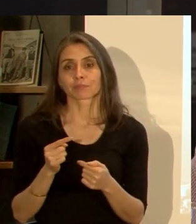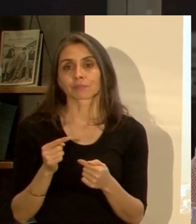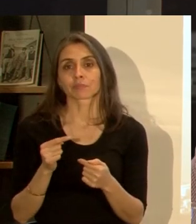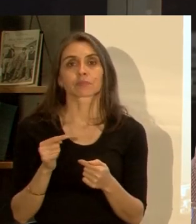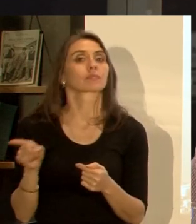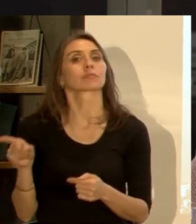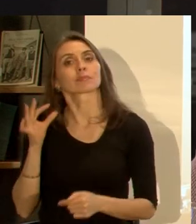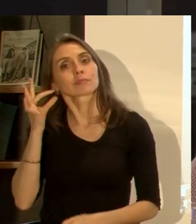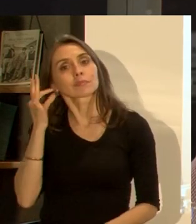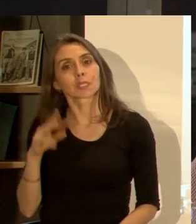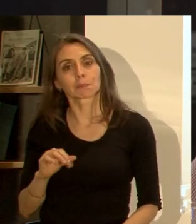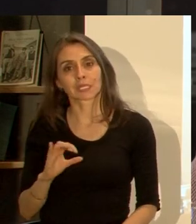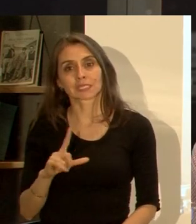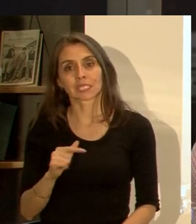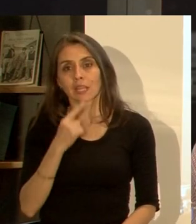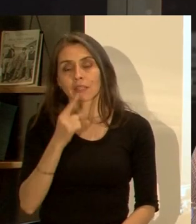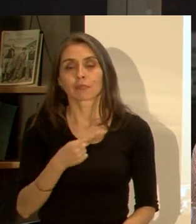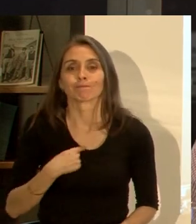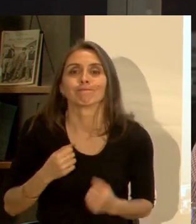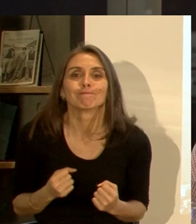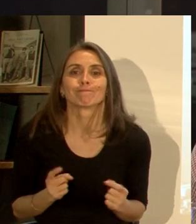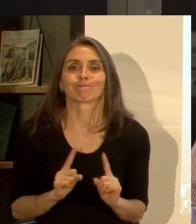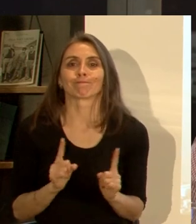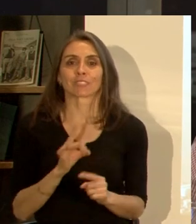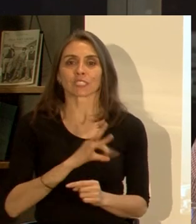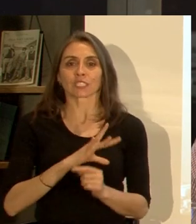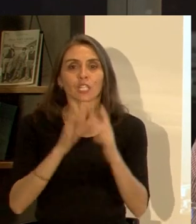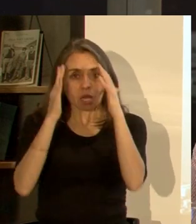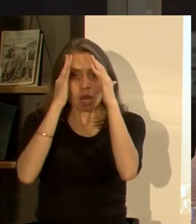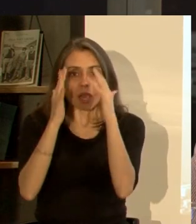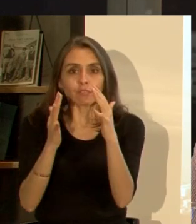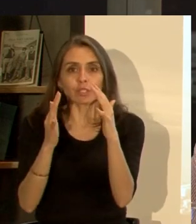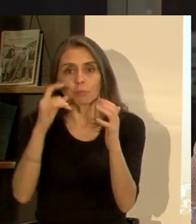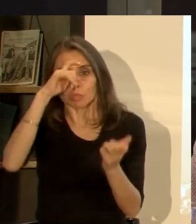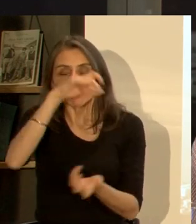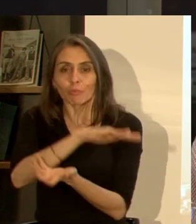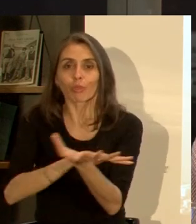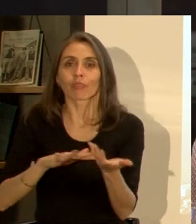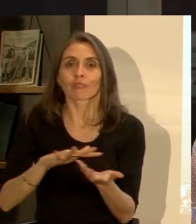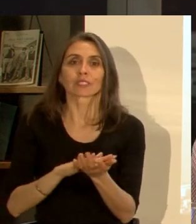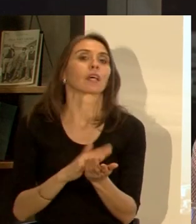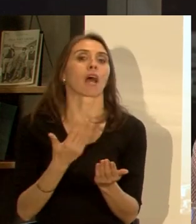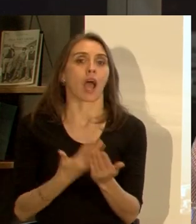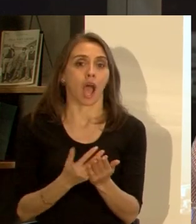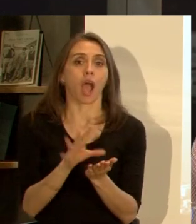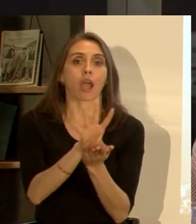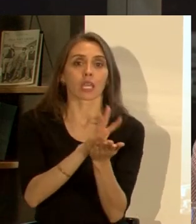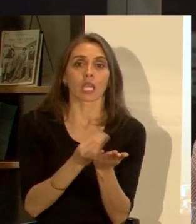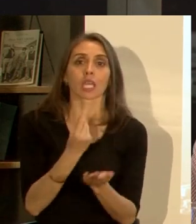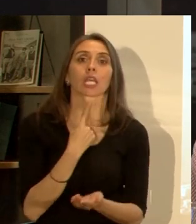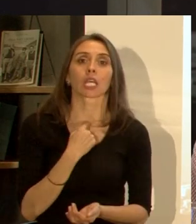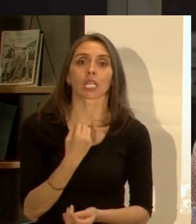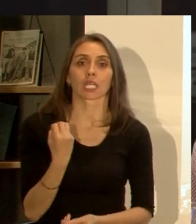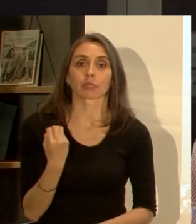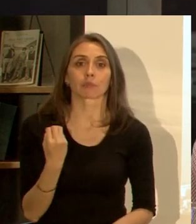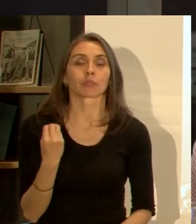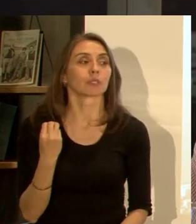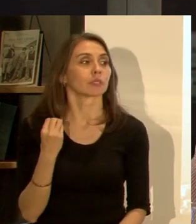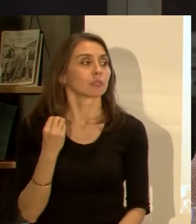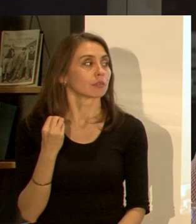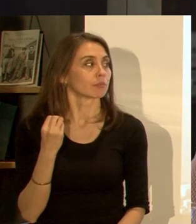también a Marcela es algo que no nos atrevemos como país a abordar con toda la complejidad que tiene hay ejemplos interesantes como lo que hizo la